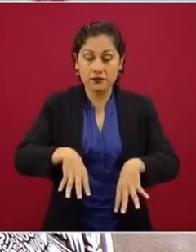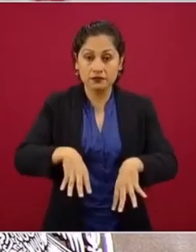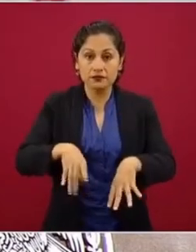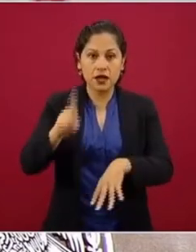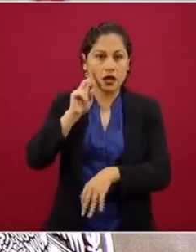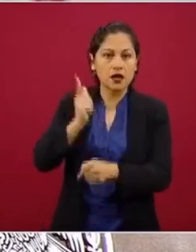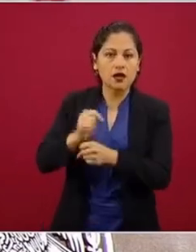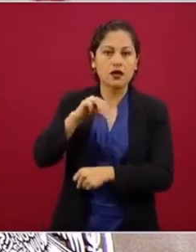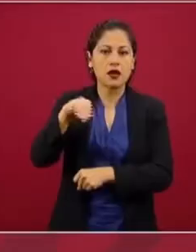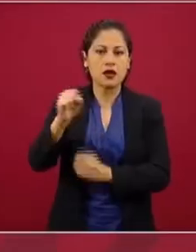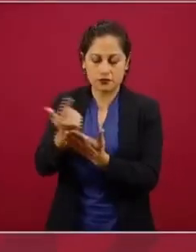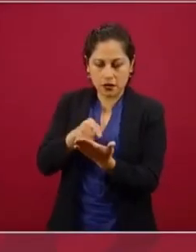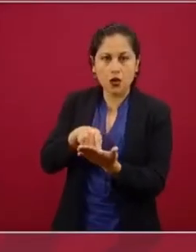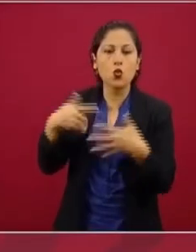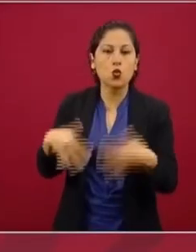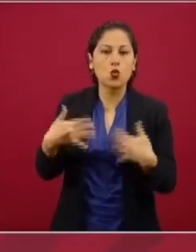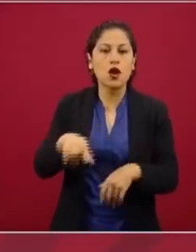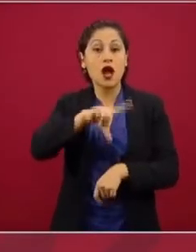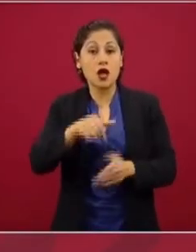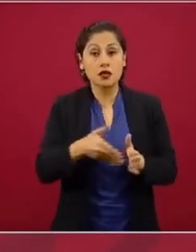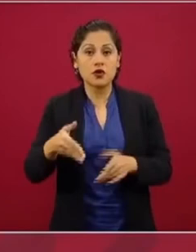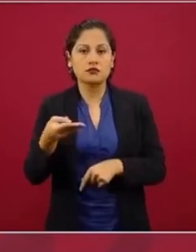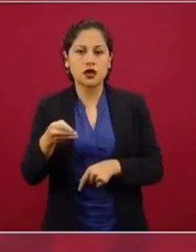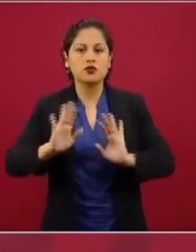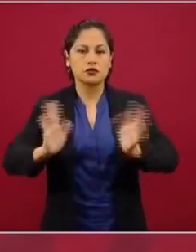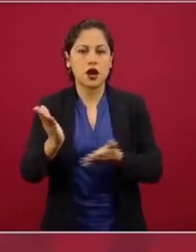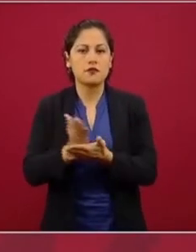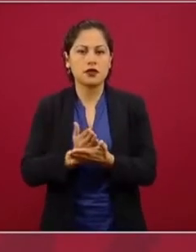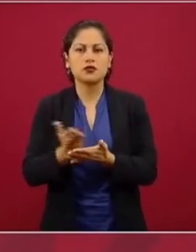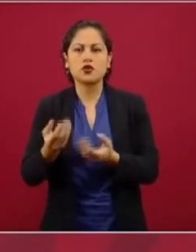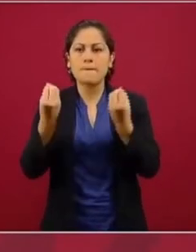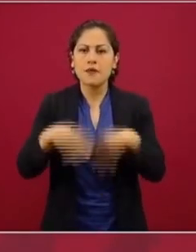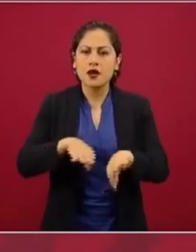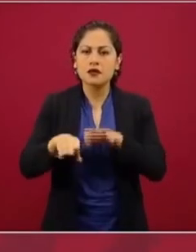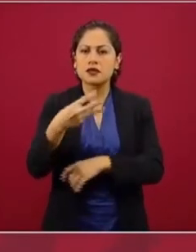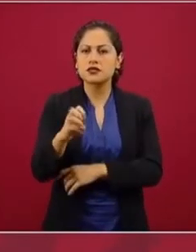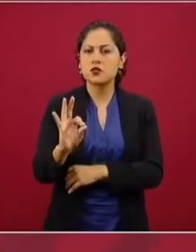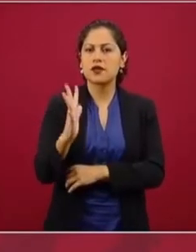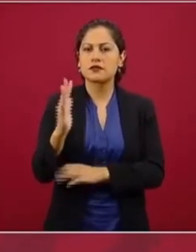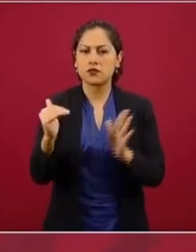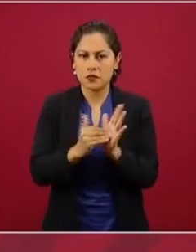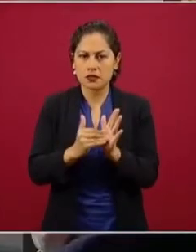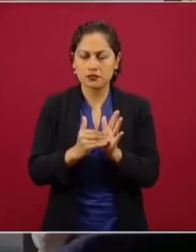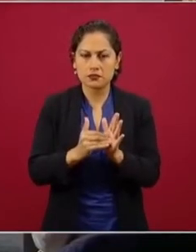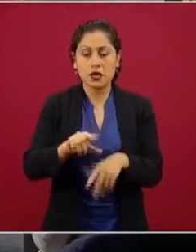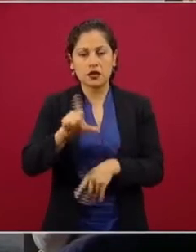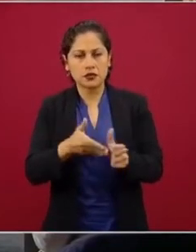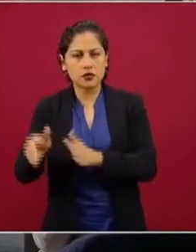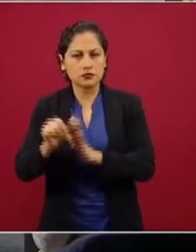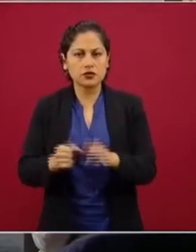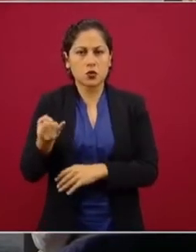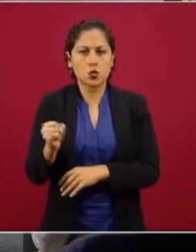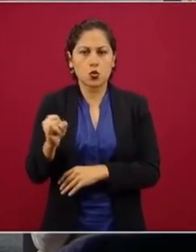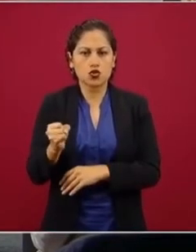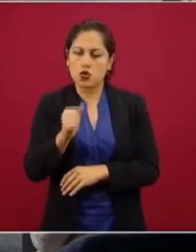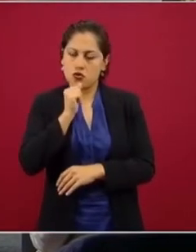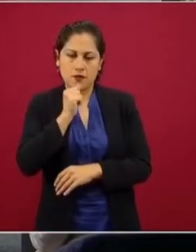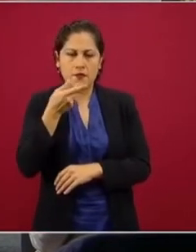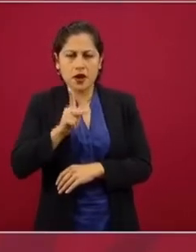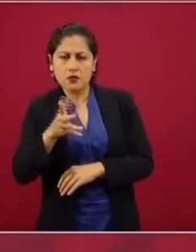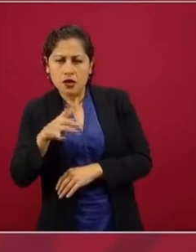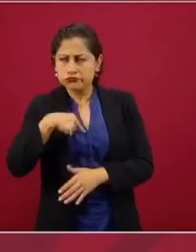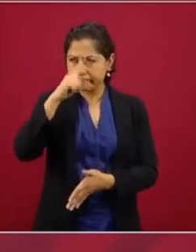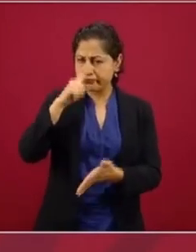en el Seguro Social. Ya mayo fue menor, fueron 345 mil. Y en junio no vamos a llegar a 100 mil